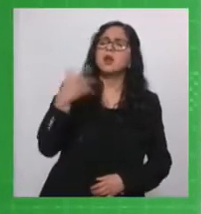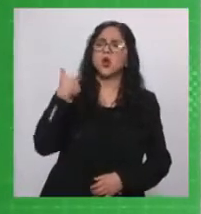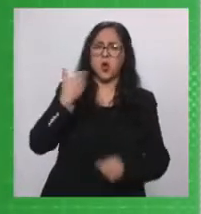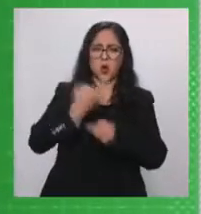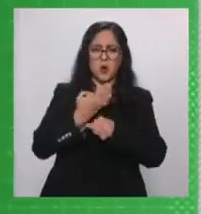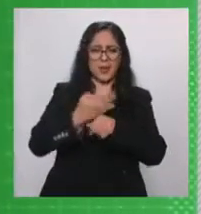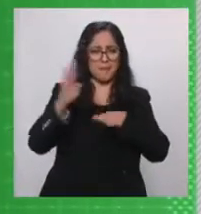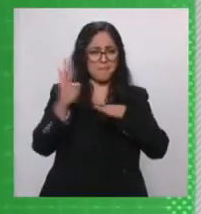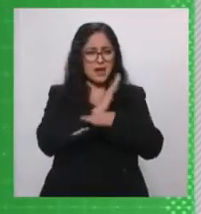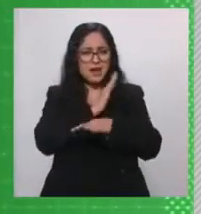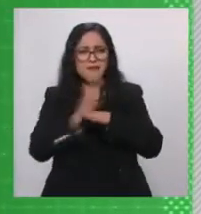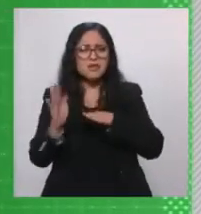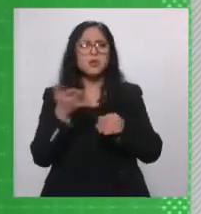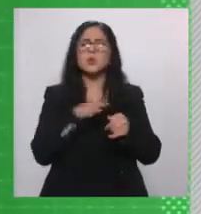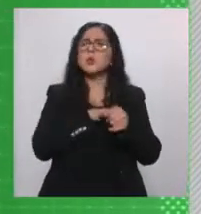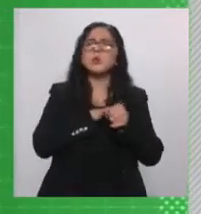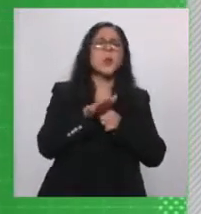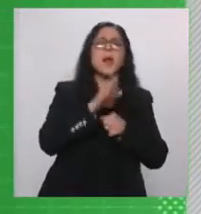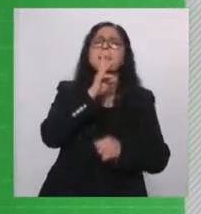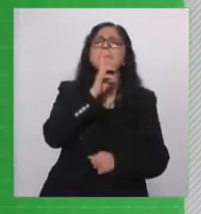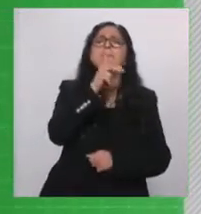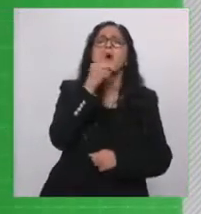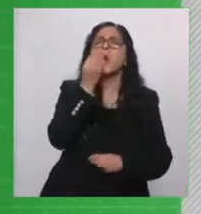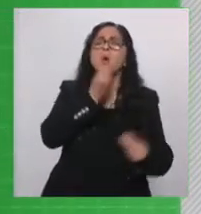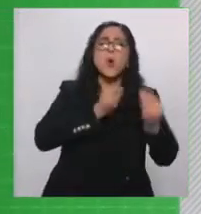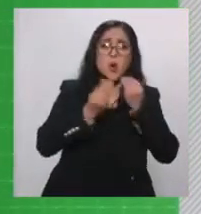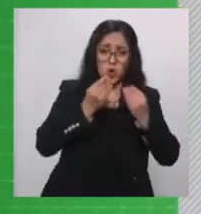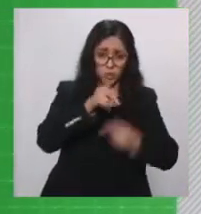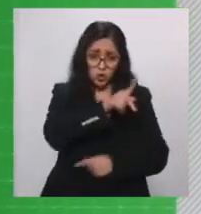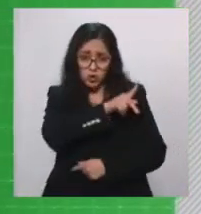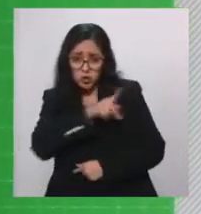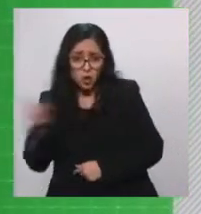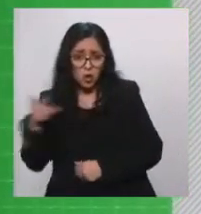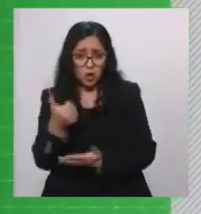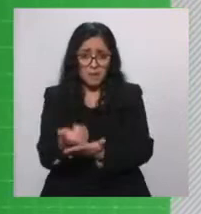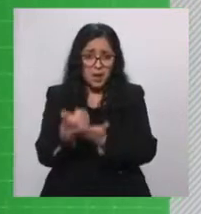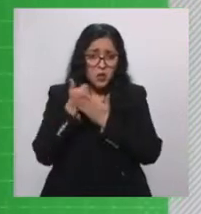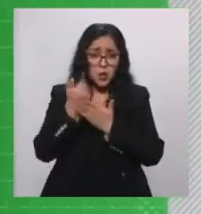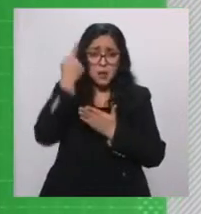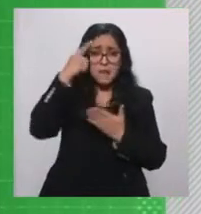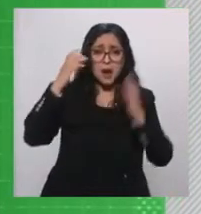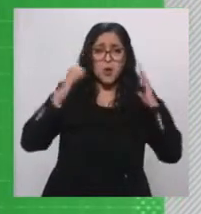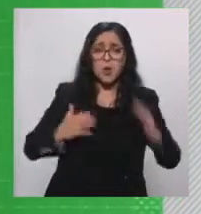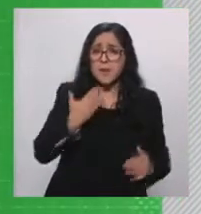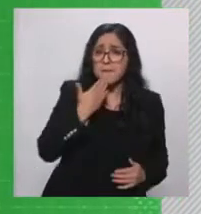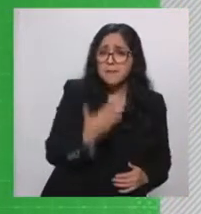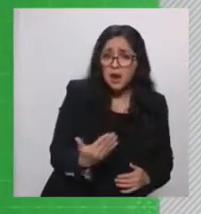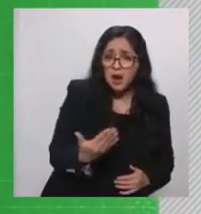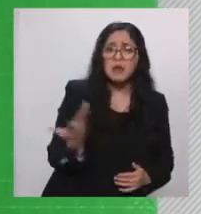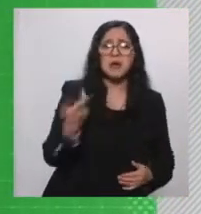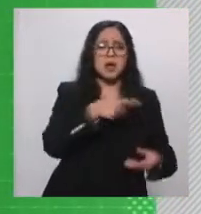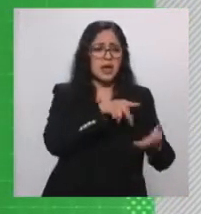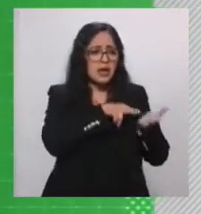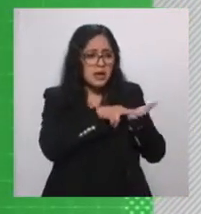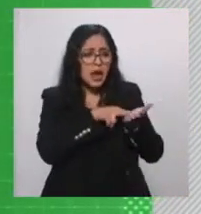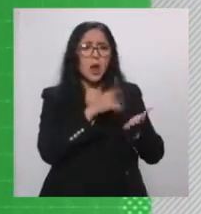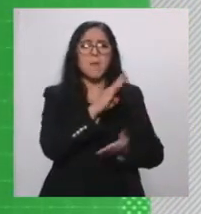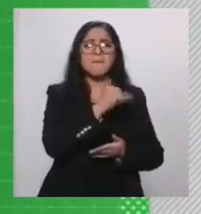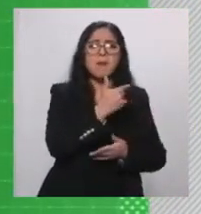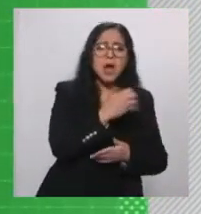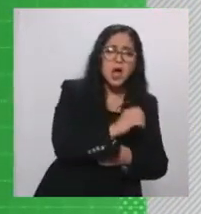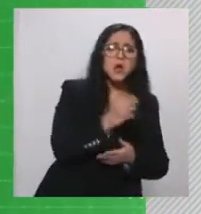¿cuál nos recomiendas tú consumir? Todos tienen la misma aportación de nutrientes, es decir, los frijolitos negros, los bayos, los güeros, el